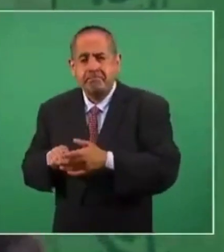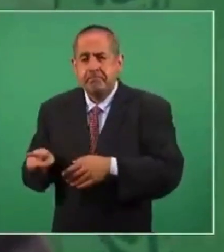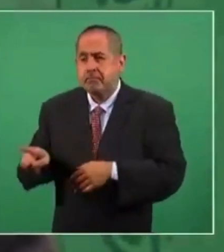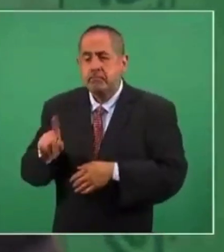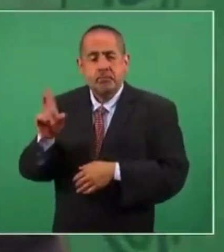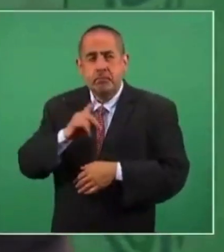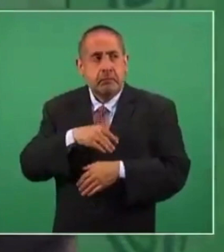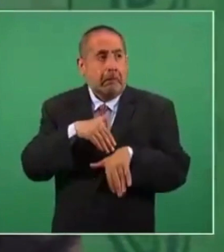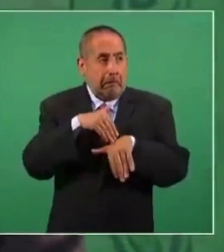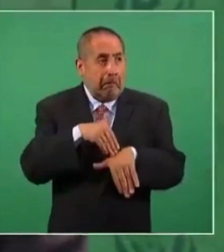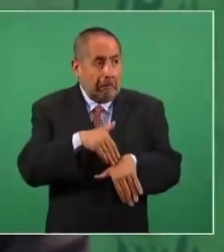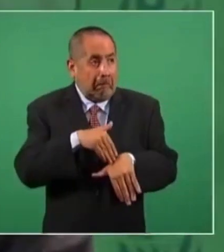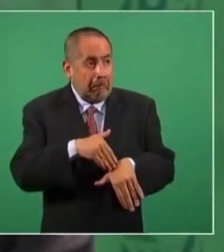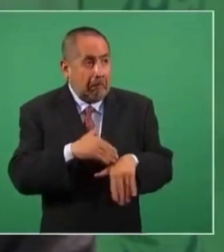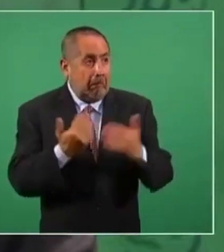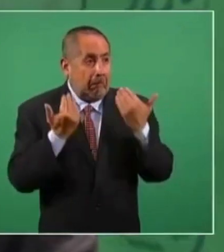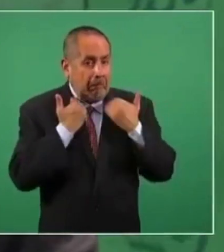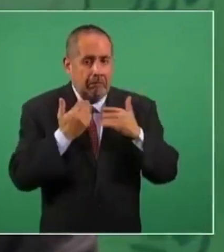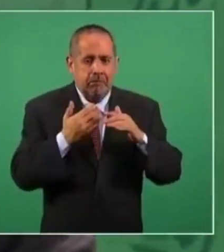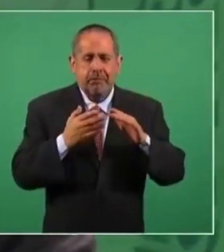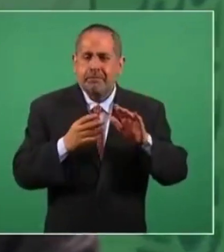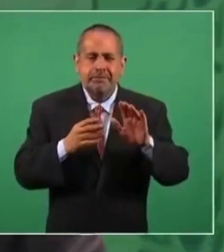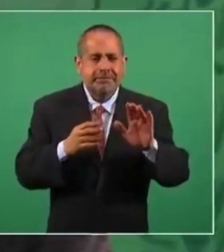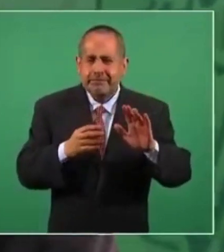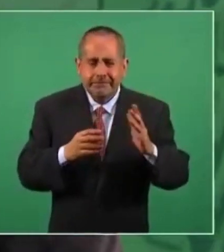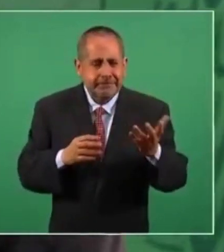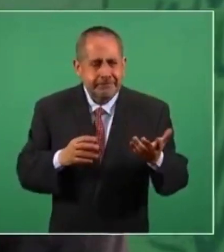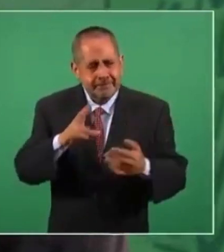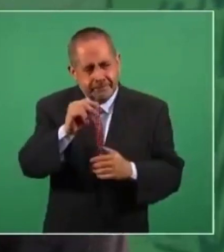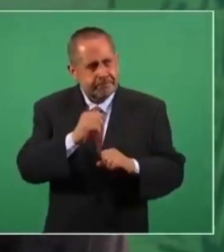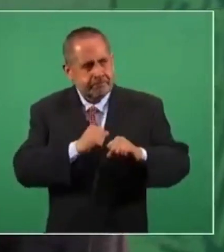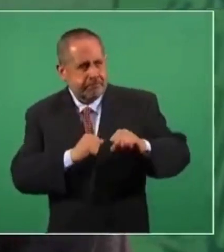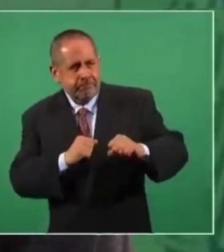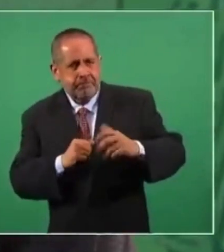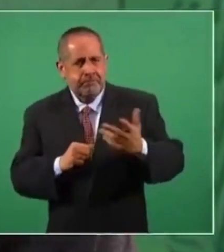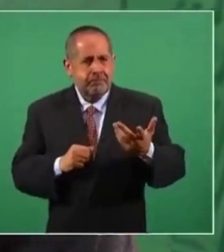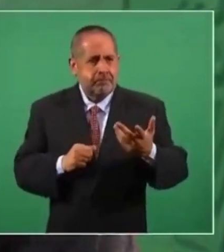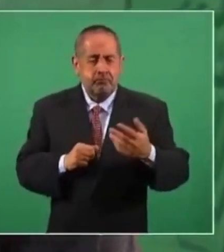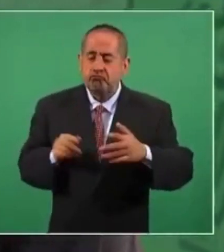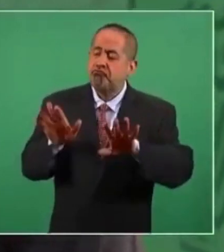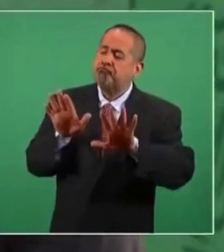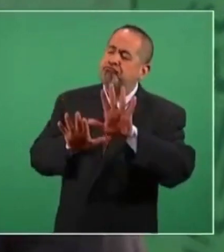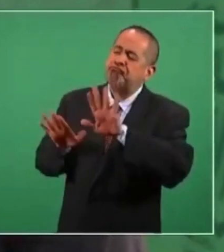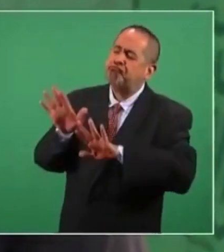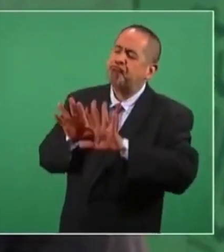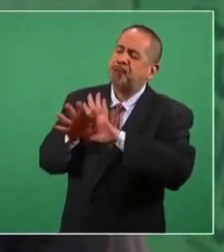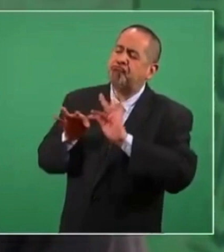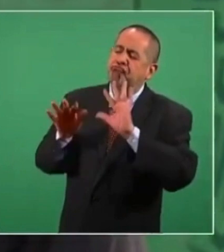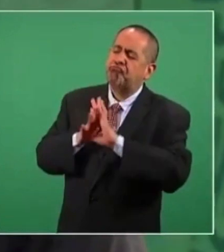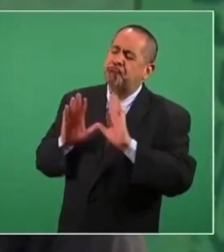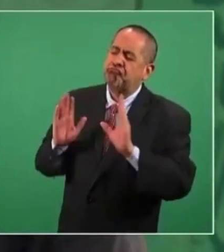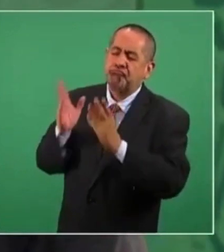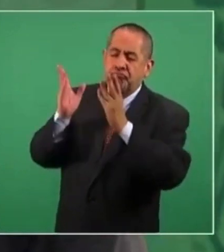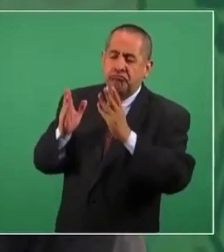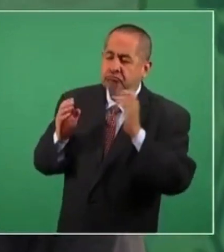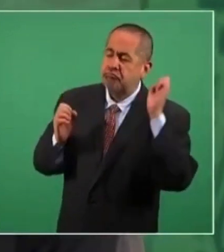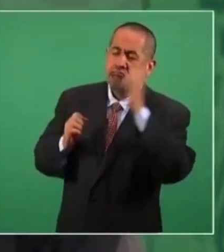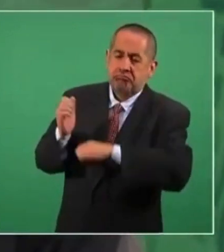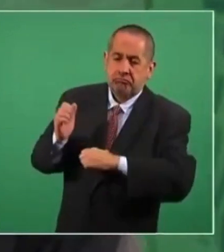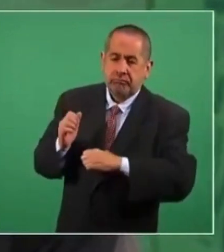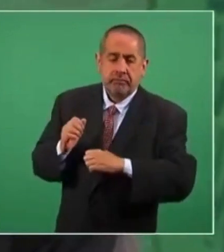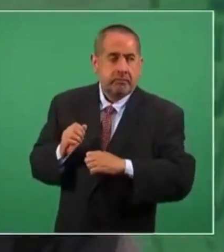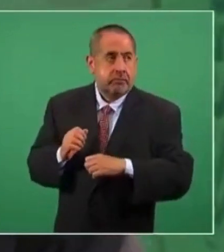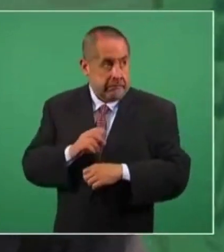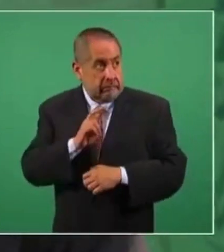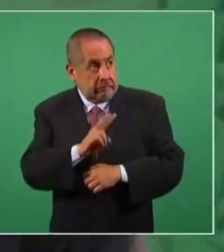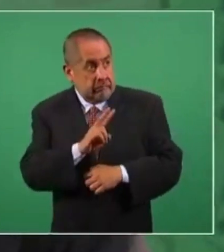engañar por los